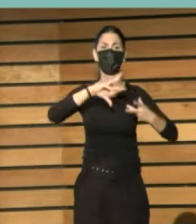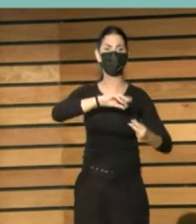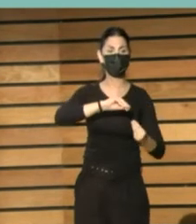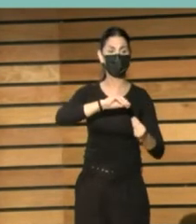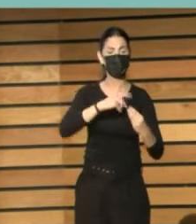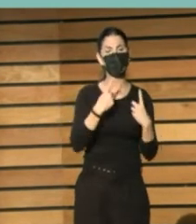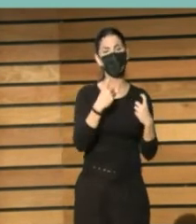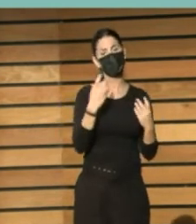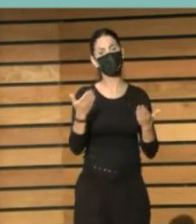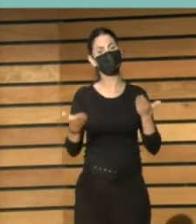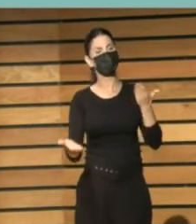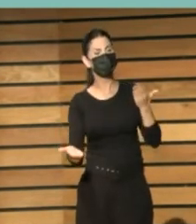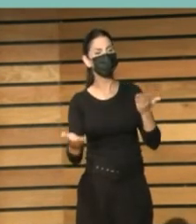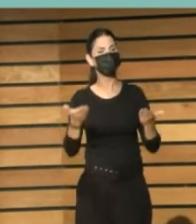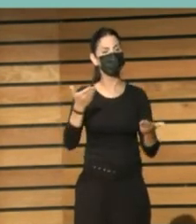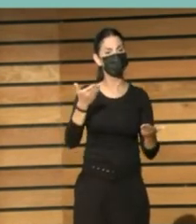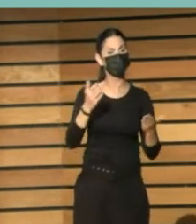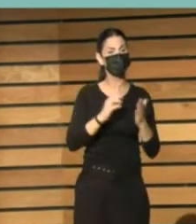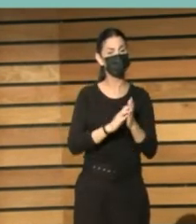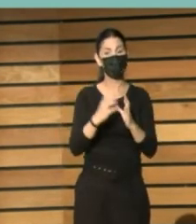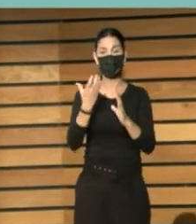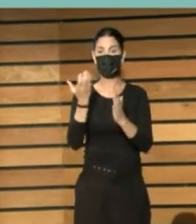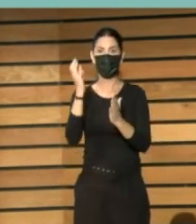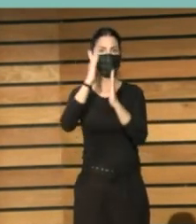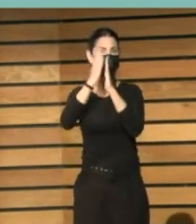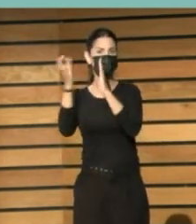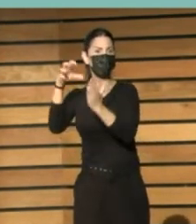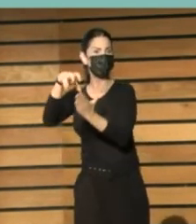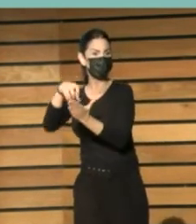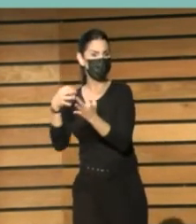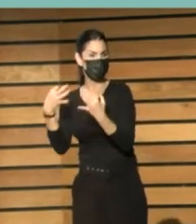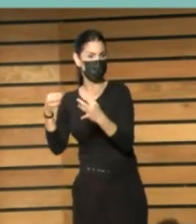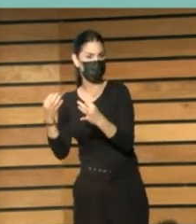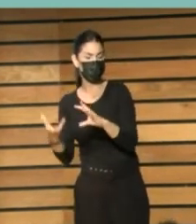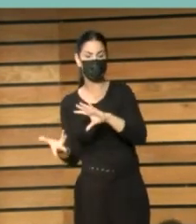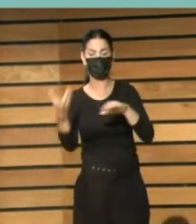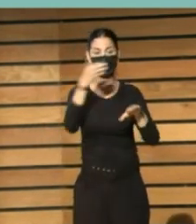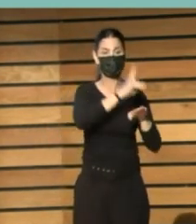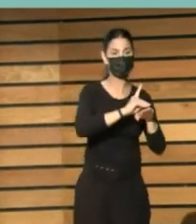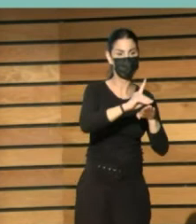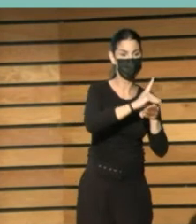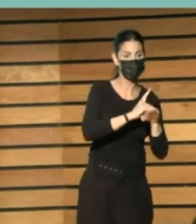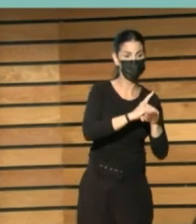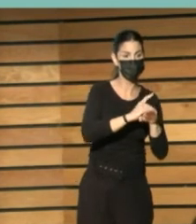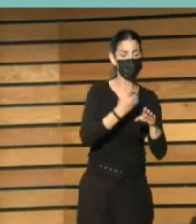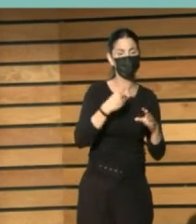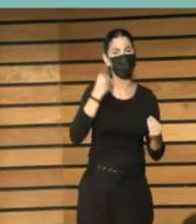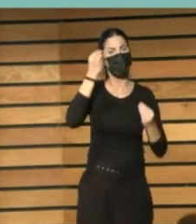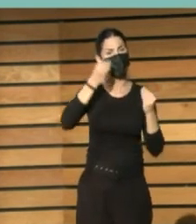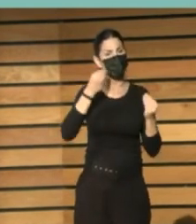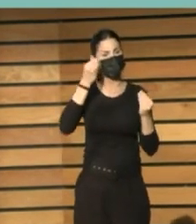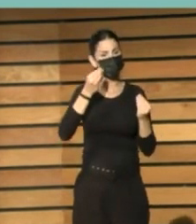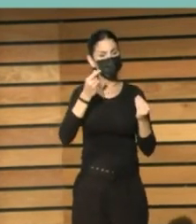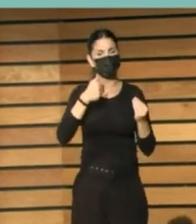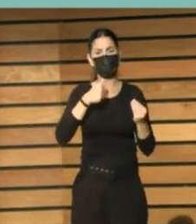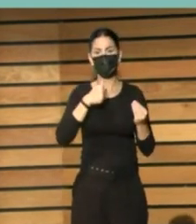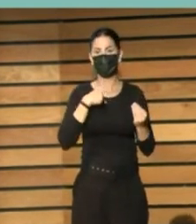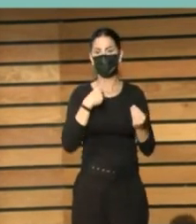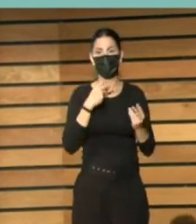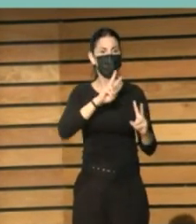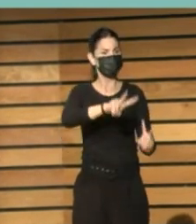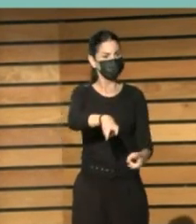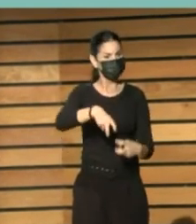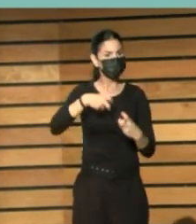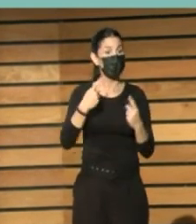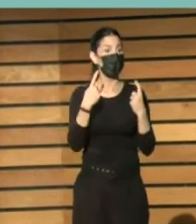entre lo presencial y lo virtual. Echando la vista atrás, nos planteamos repensar la biblioteca. Nosotros y nosotras,